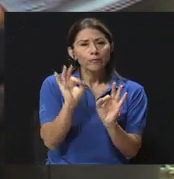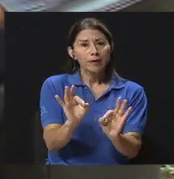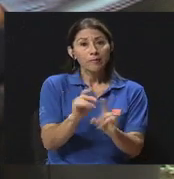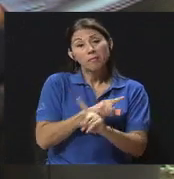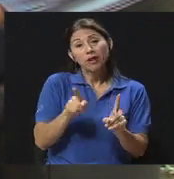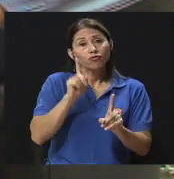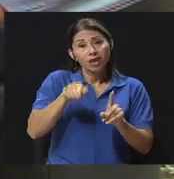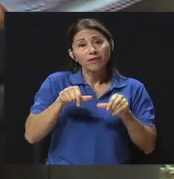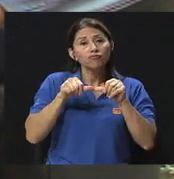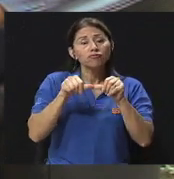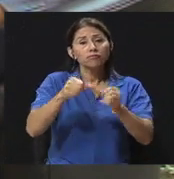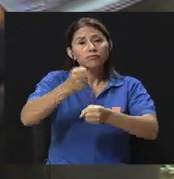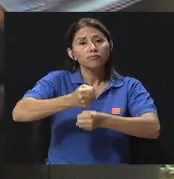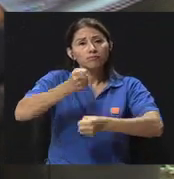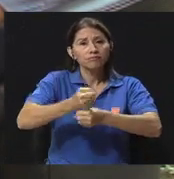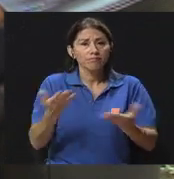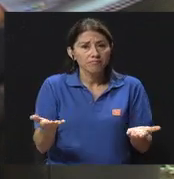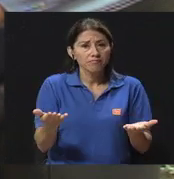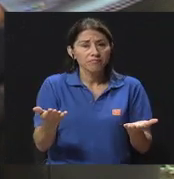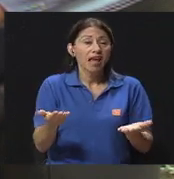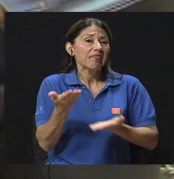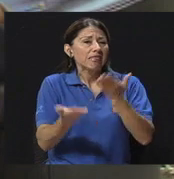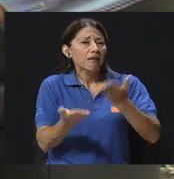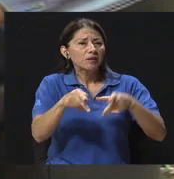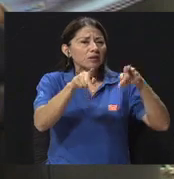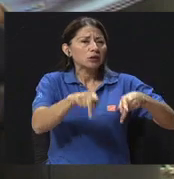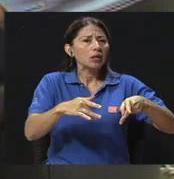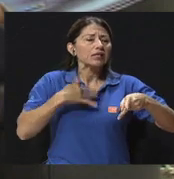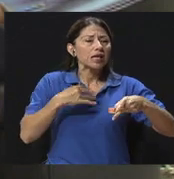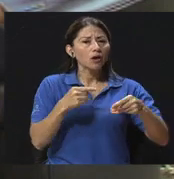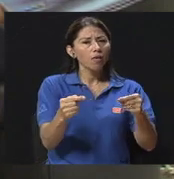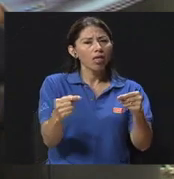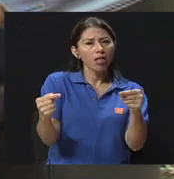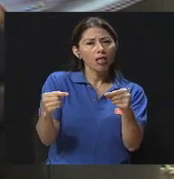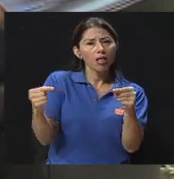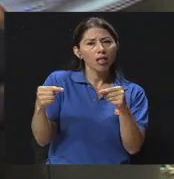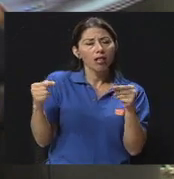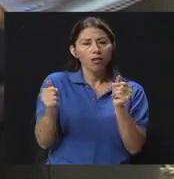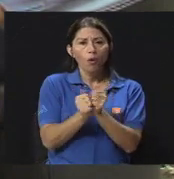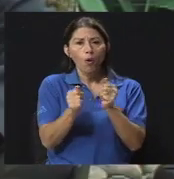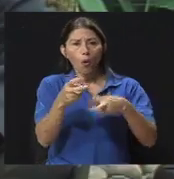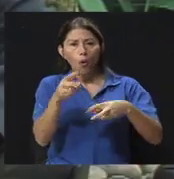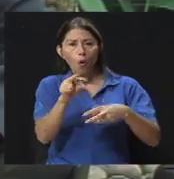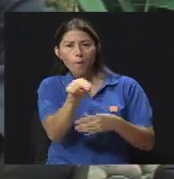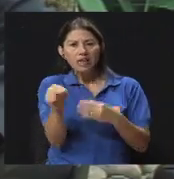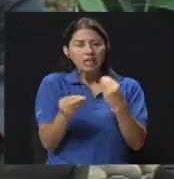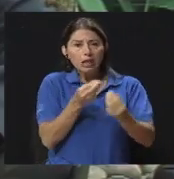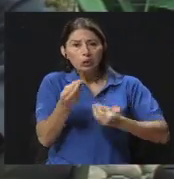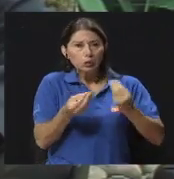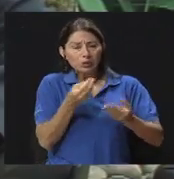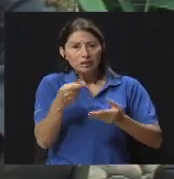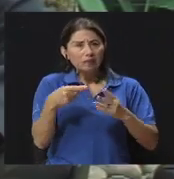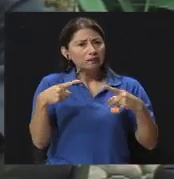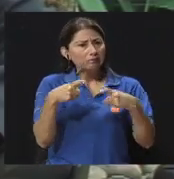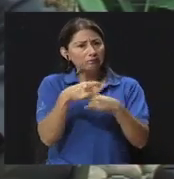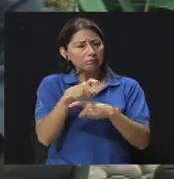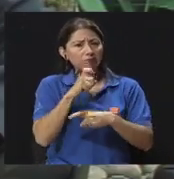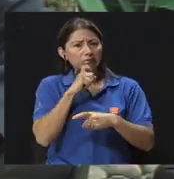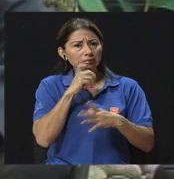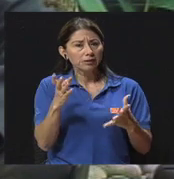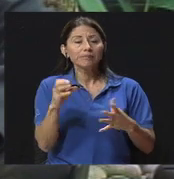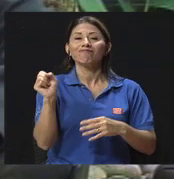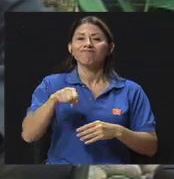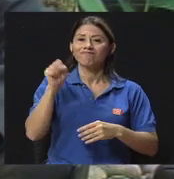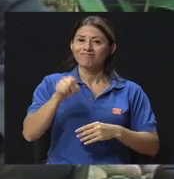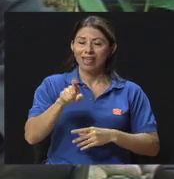trabajo y también cómo esos roces con los compañeros o compañeras se dificulta, ¿verdad, Saúl? Claro, hay que tomar en cuenta que nosotros pasamos la